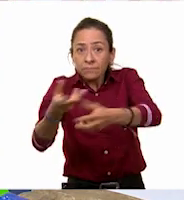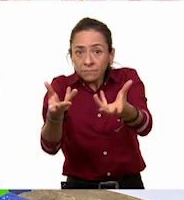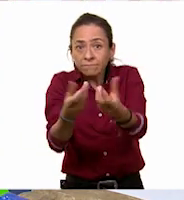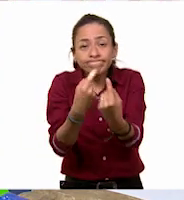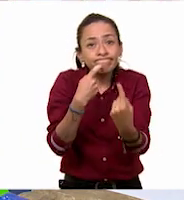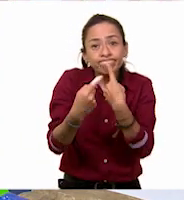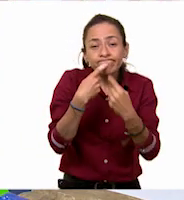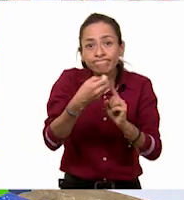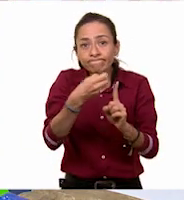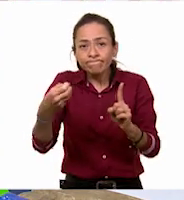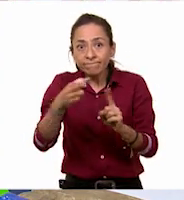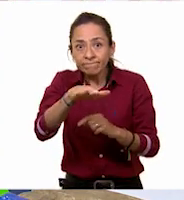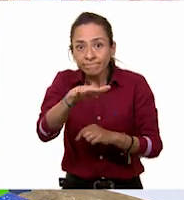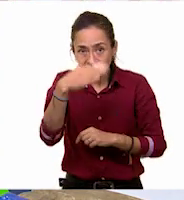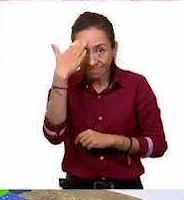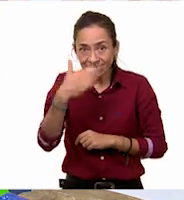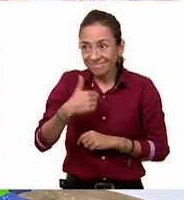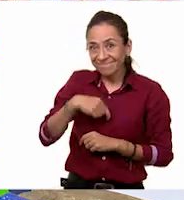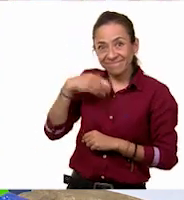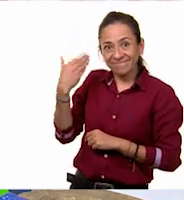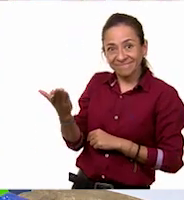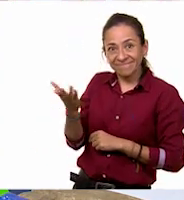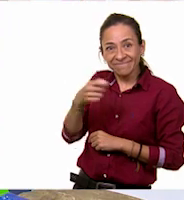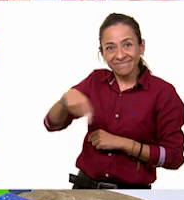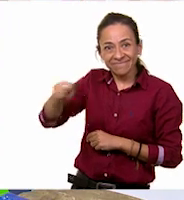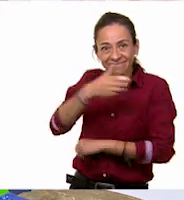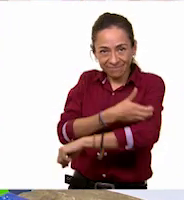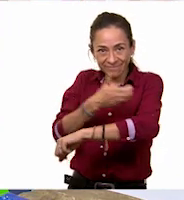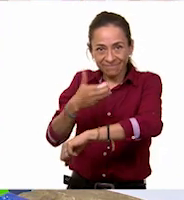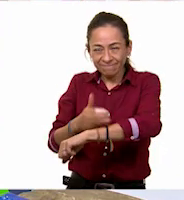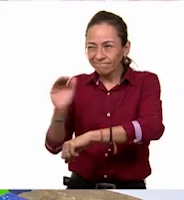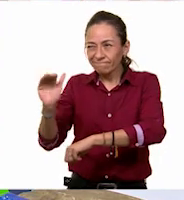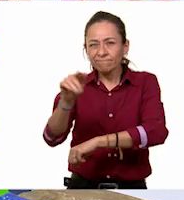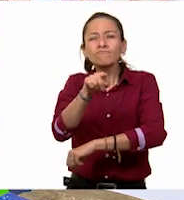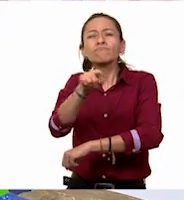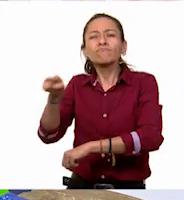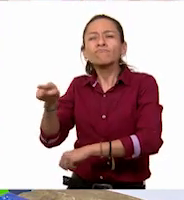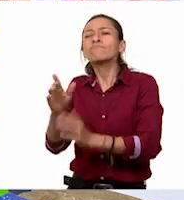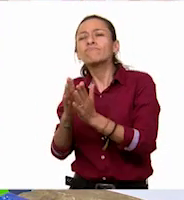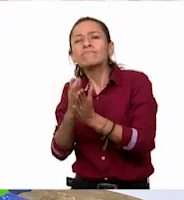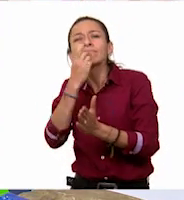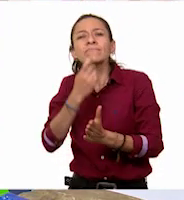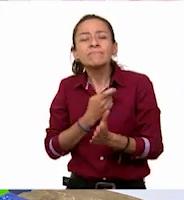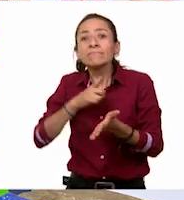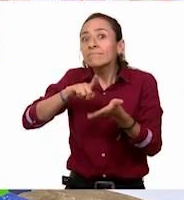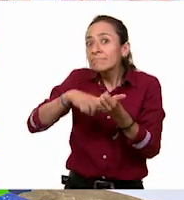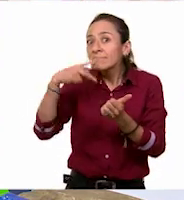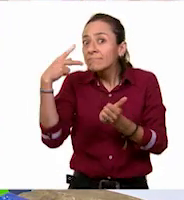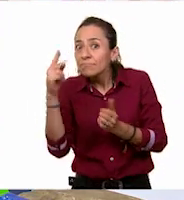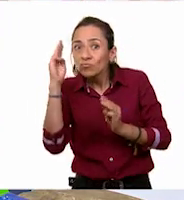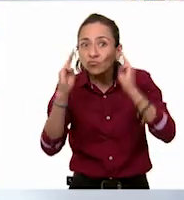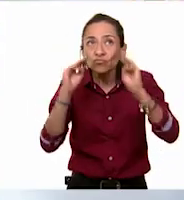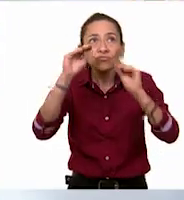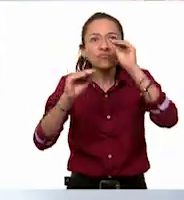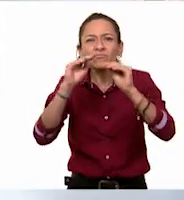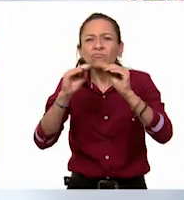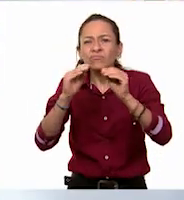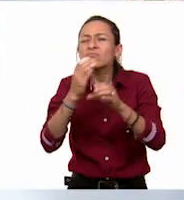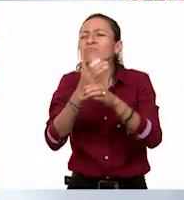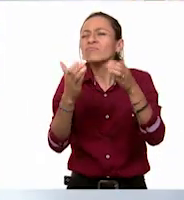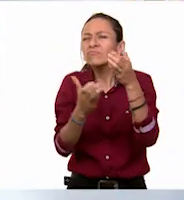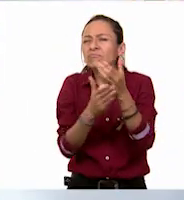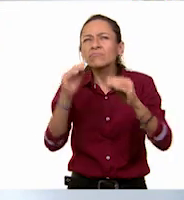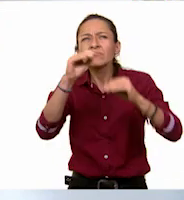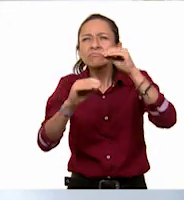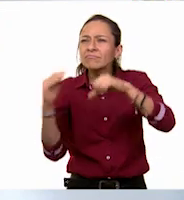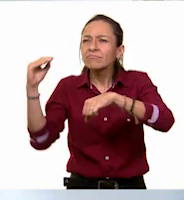pedí a unos compañeros que nos dijeran qué objetos pueden poner en su museo. ¿Quieren verlos para que se den una idea? ¿Quieren verlos, Pili? Yo